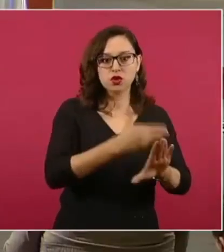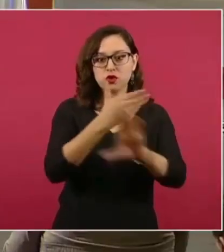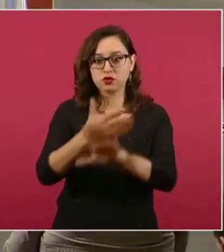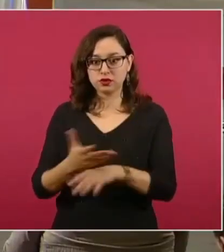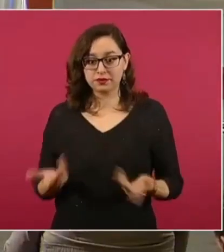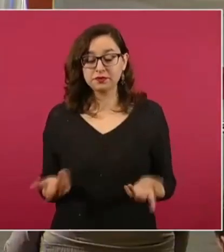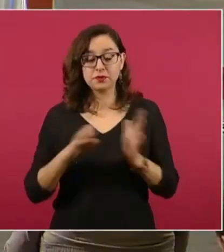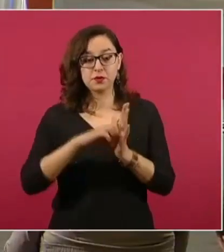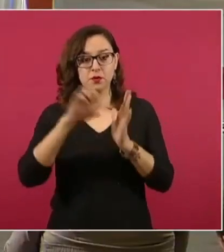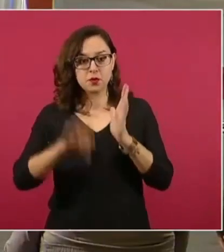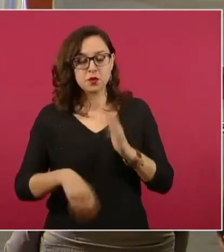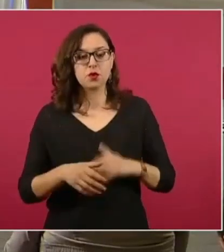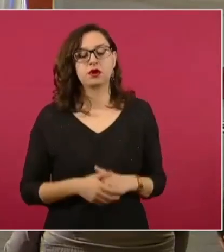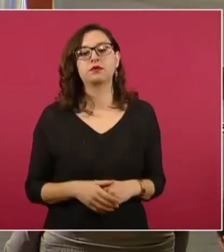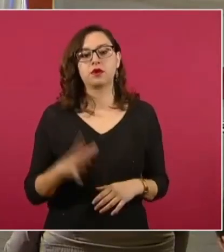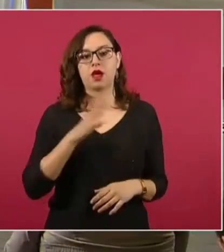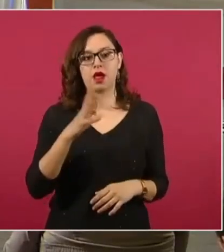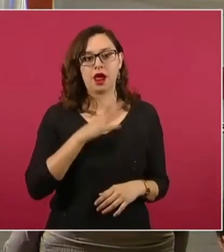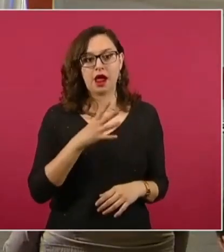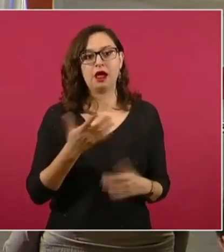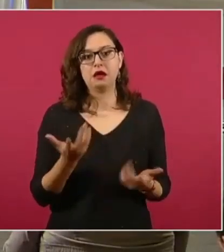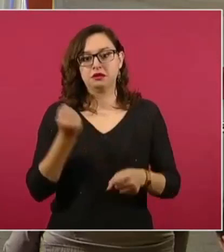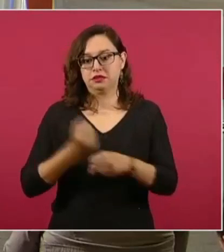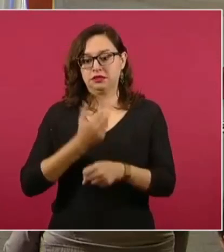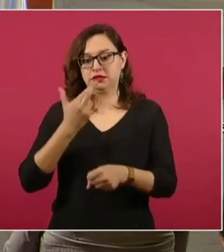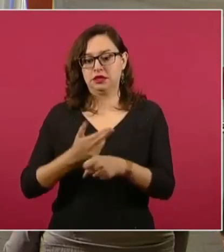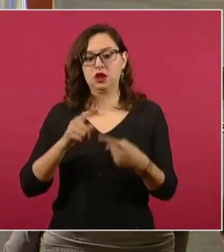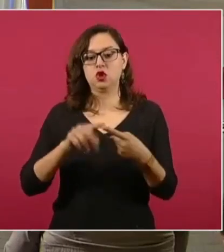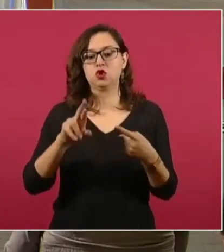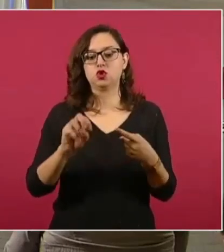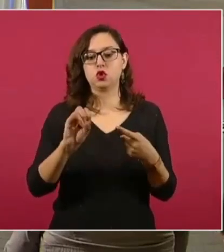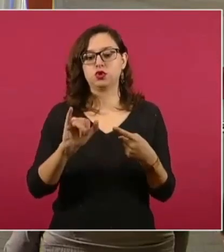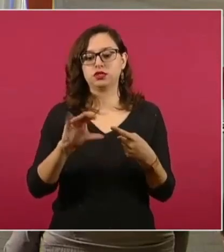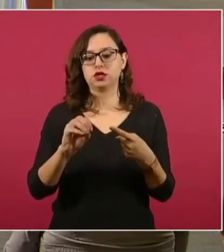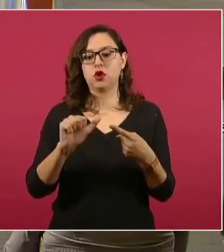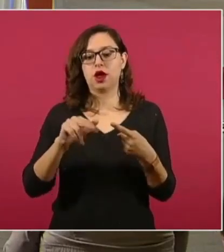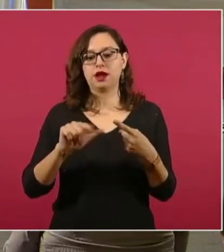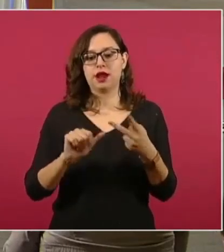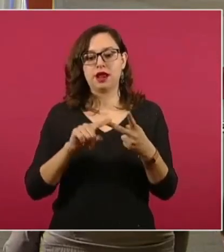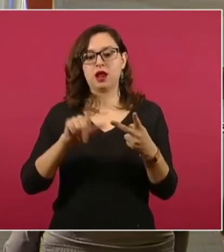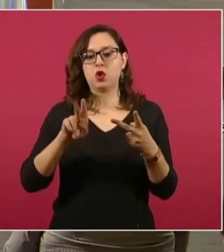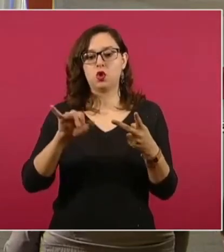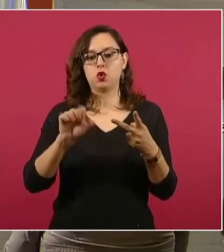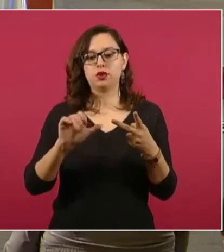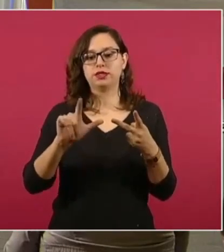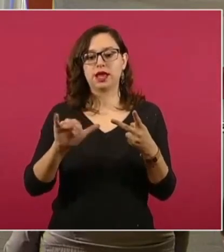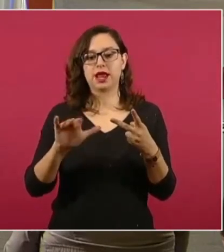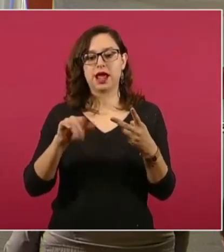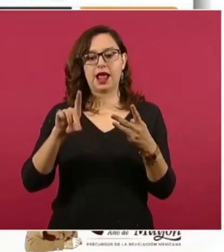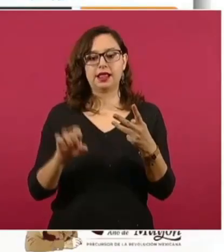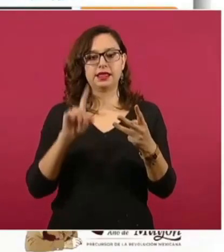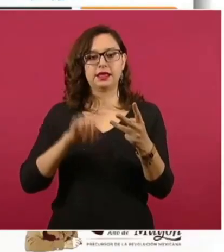Tal es el caso de las cuentas falsas a nombre de secretarios como Rocio Nale de Energía, Luis Alcalde de Trabajo,